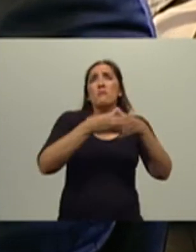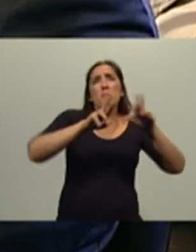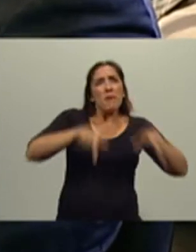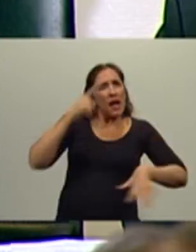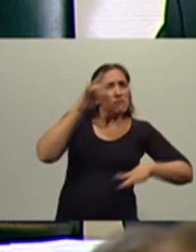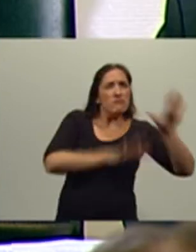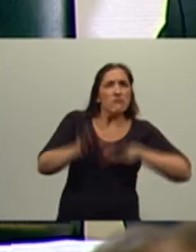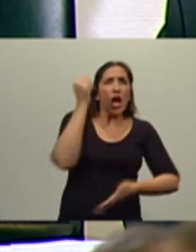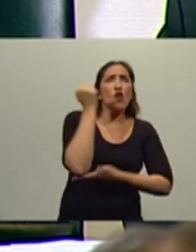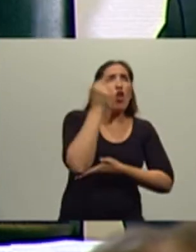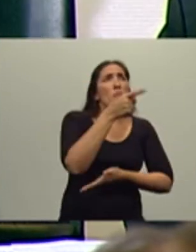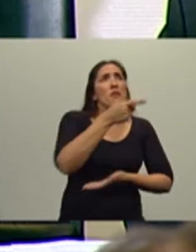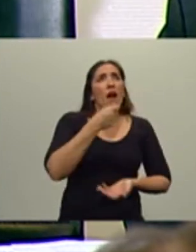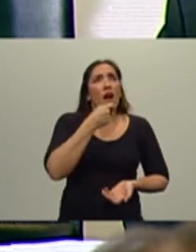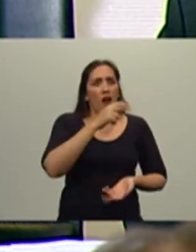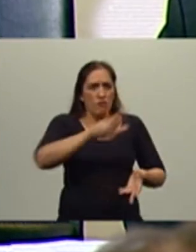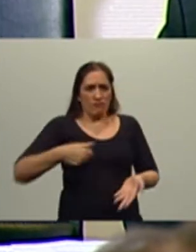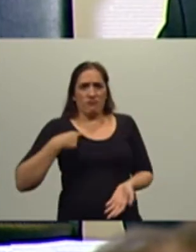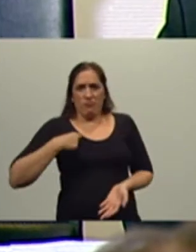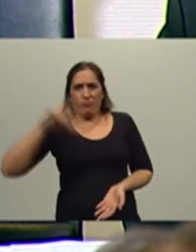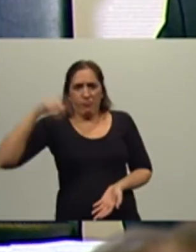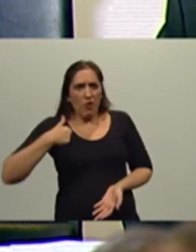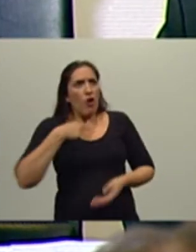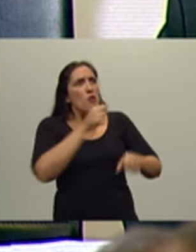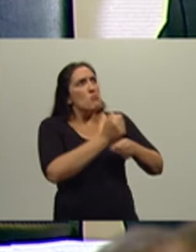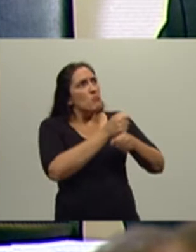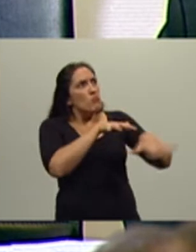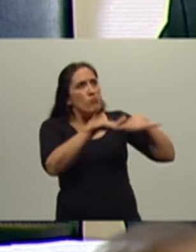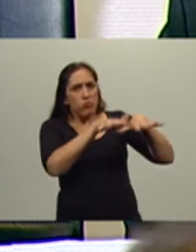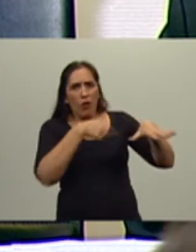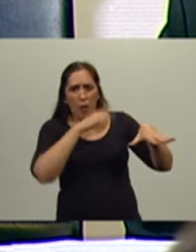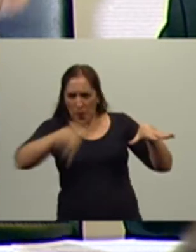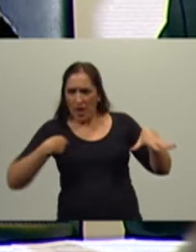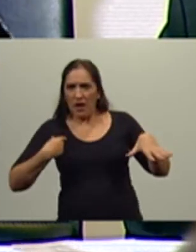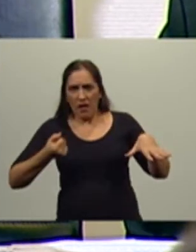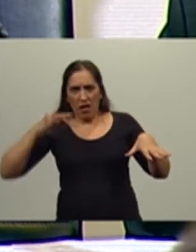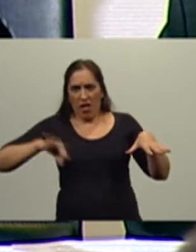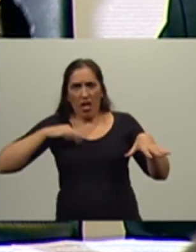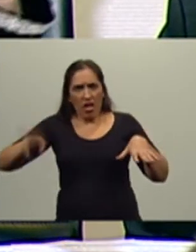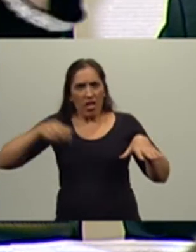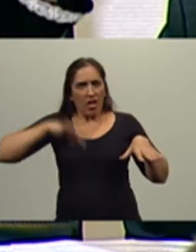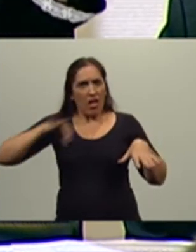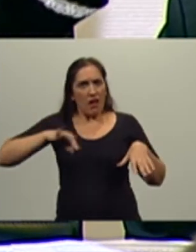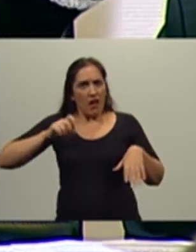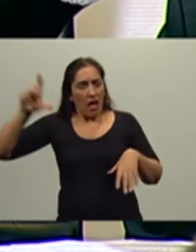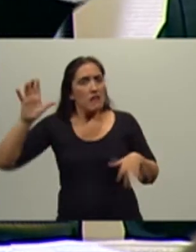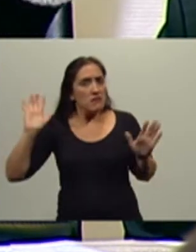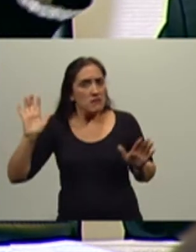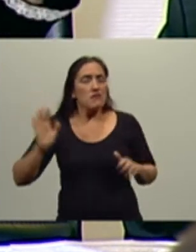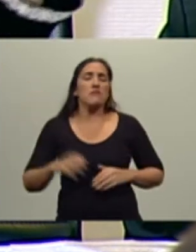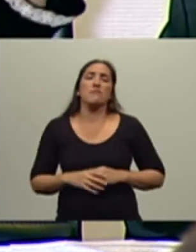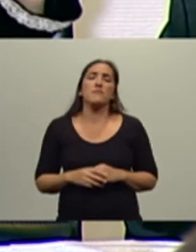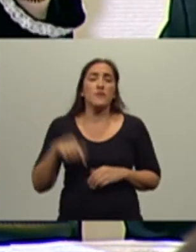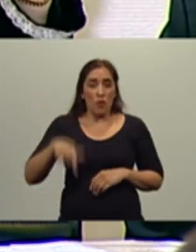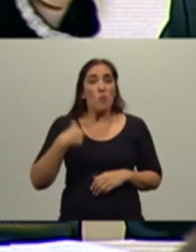hace me hacen ganar plata. Pero esto no pasa en la República Argentina. Entonces, por eso también paso a